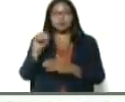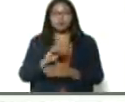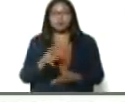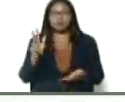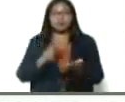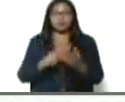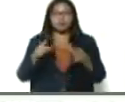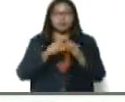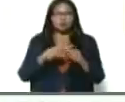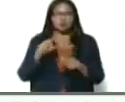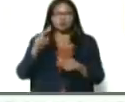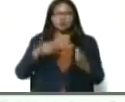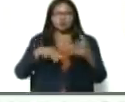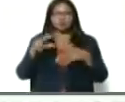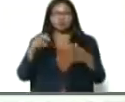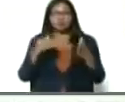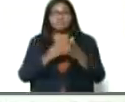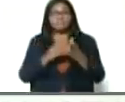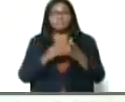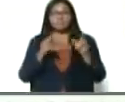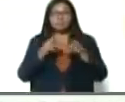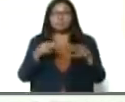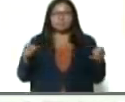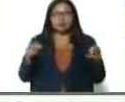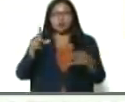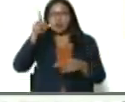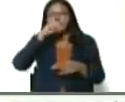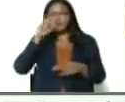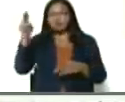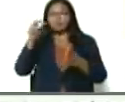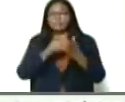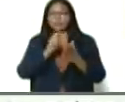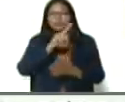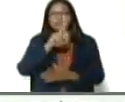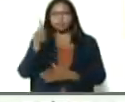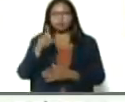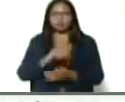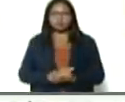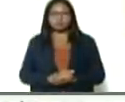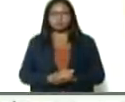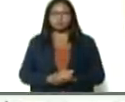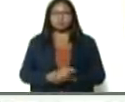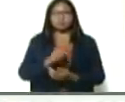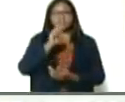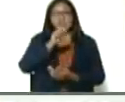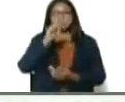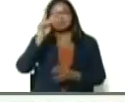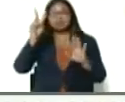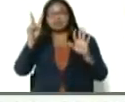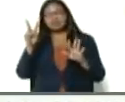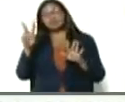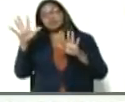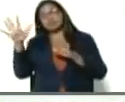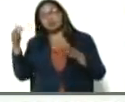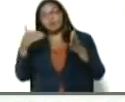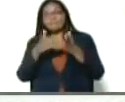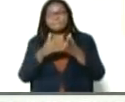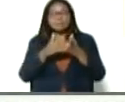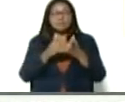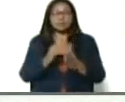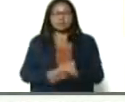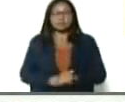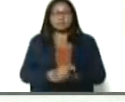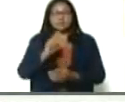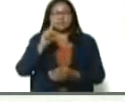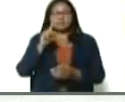de 12 mil hectáreas, en materia de cereales, para el año 2021, contamos, con 175 mil hectáreas, de las cuales, 115